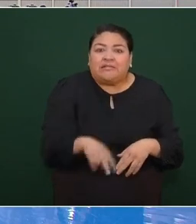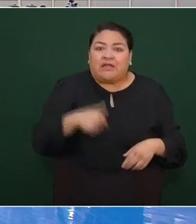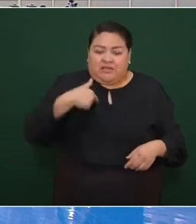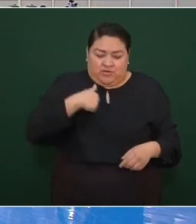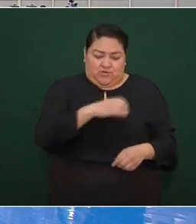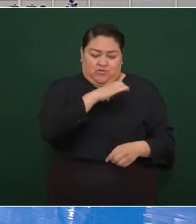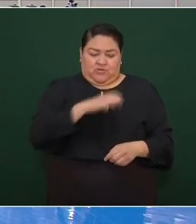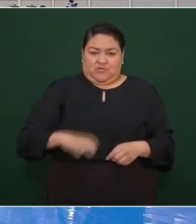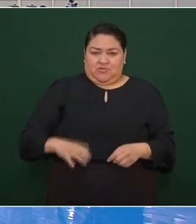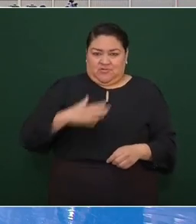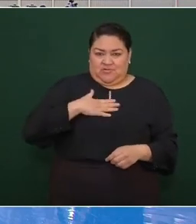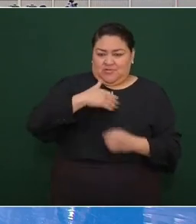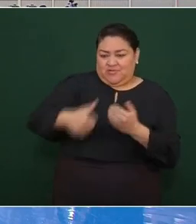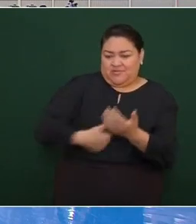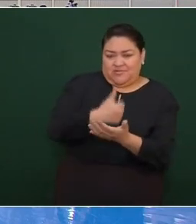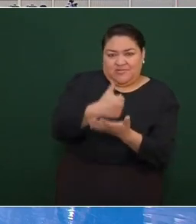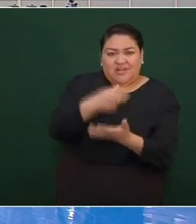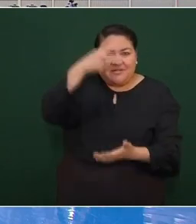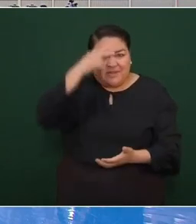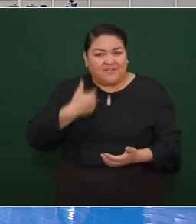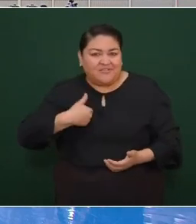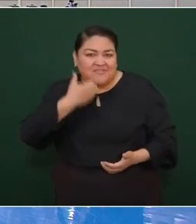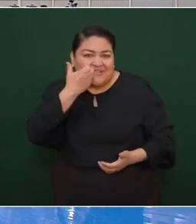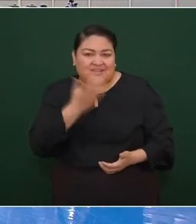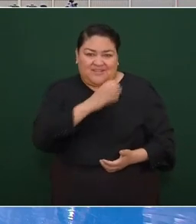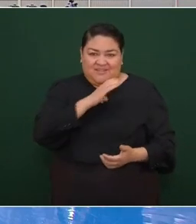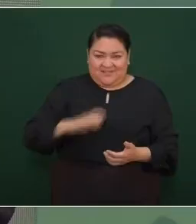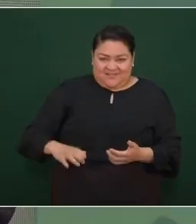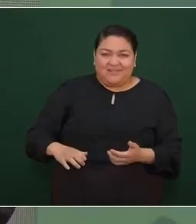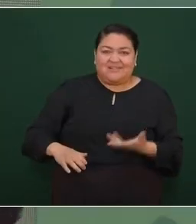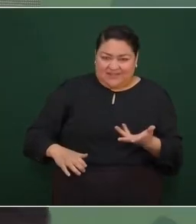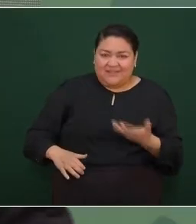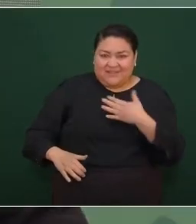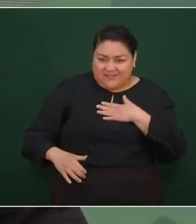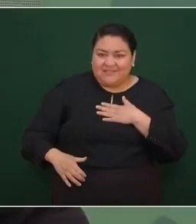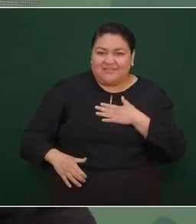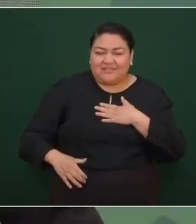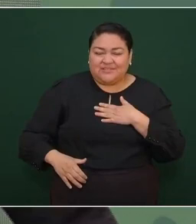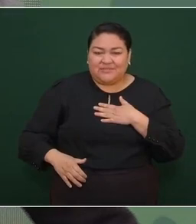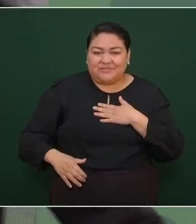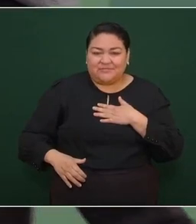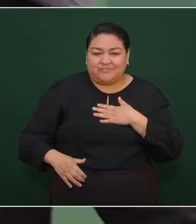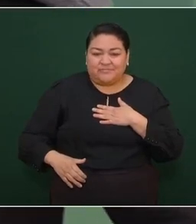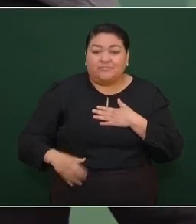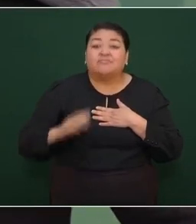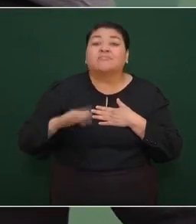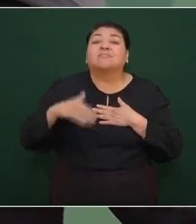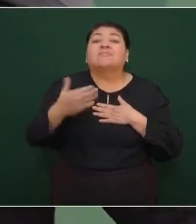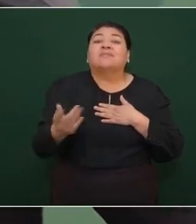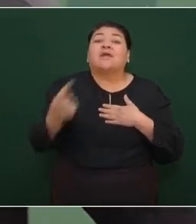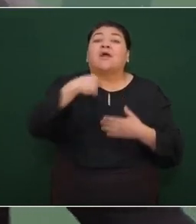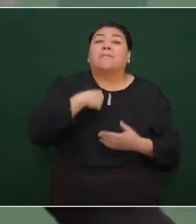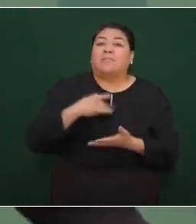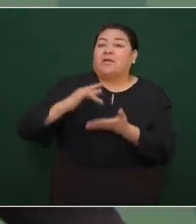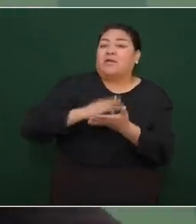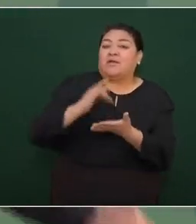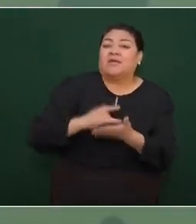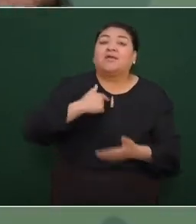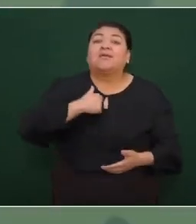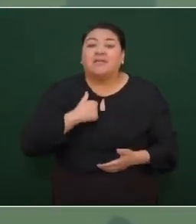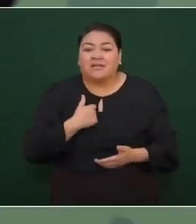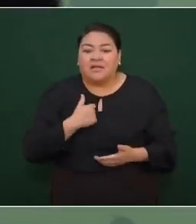a jefe de gobierno en la ciudad y estaba